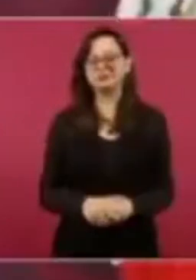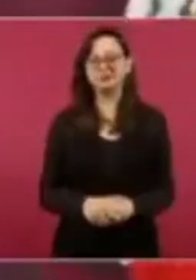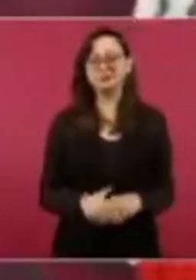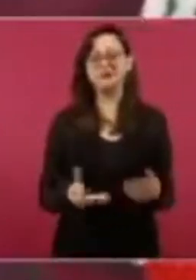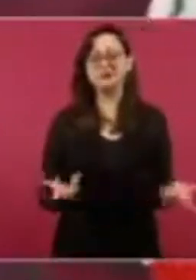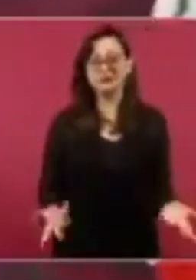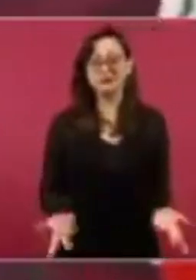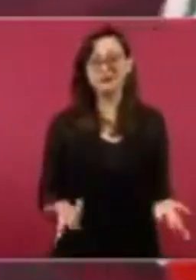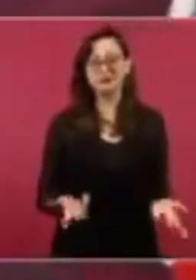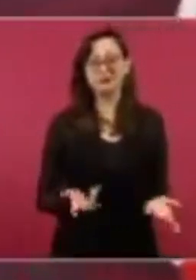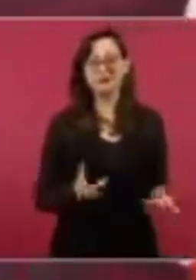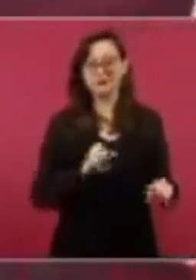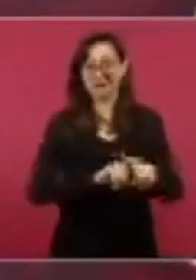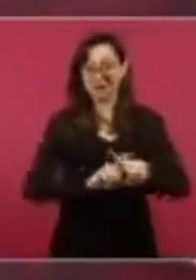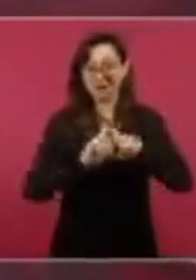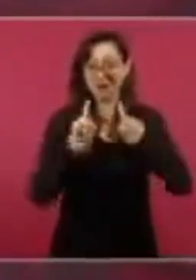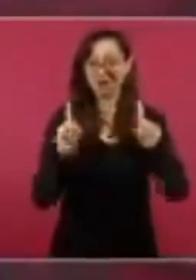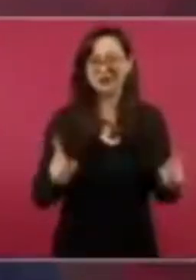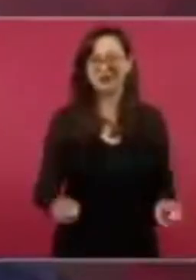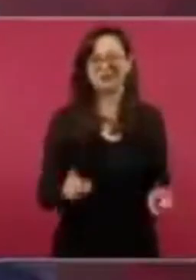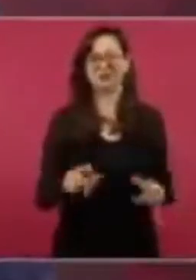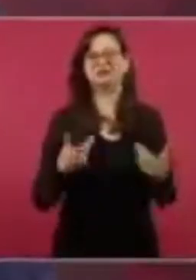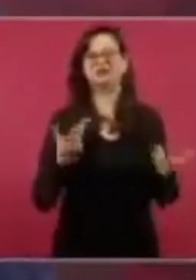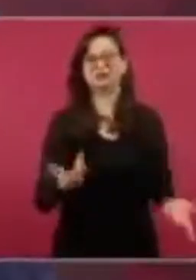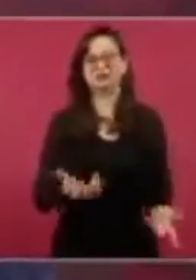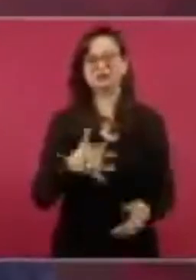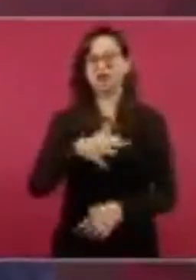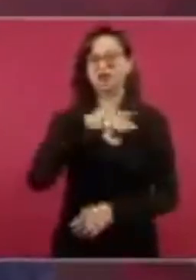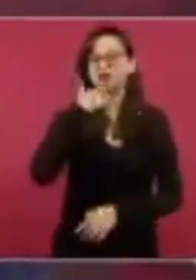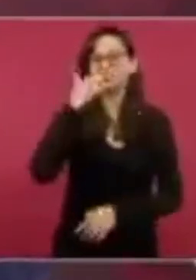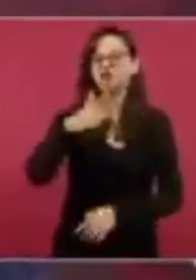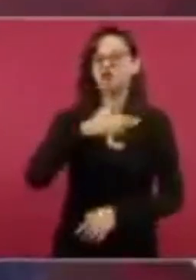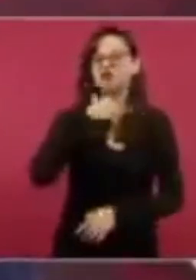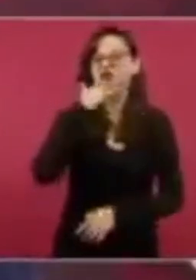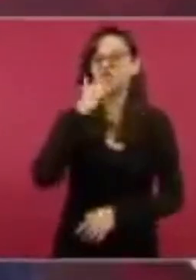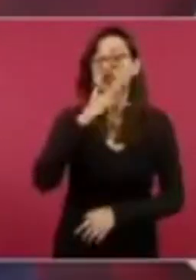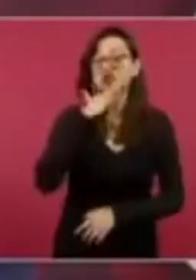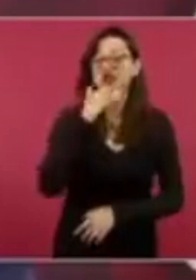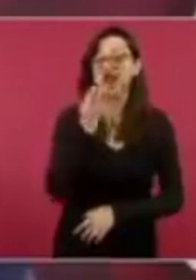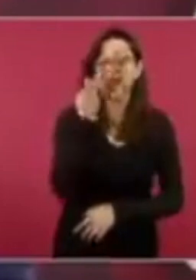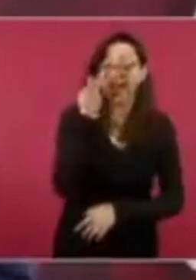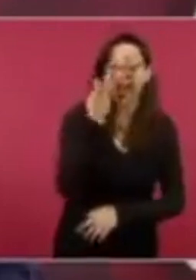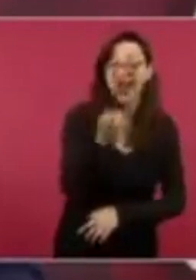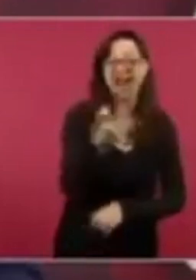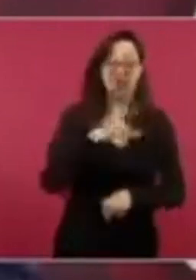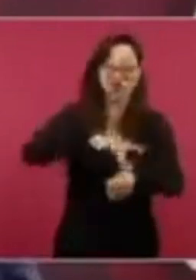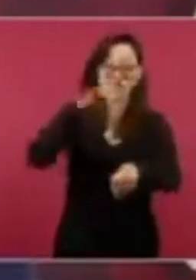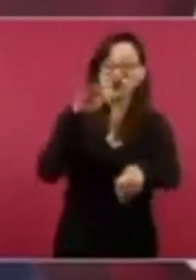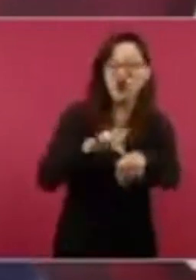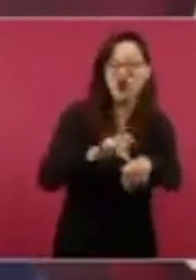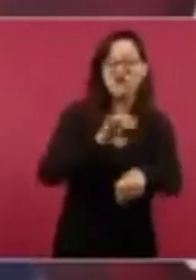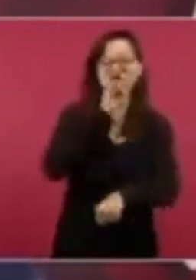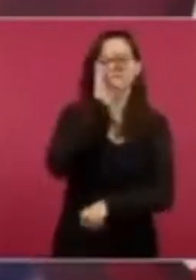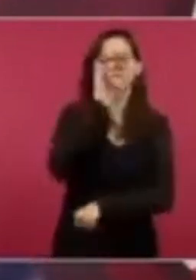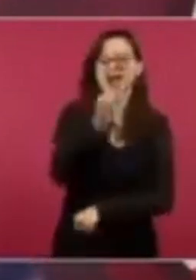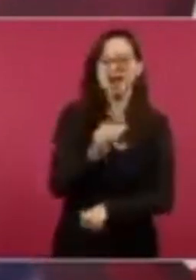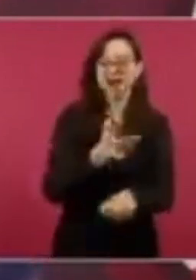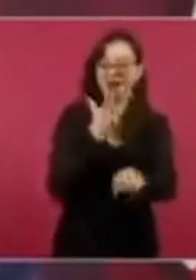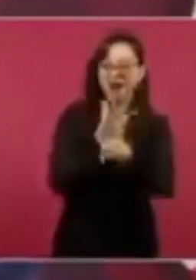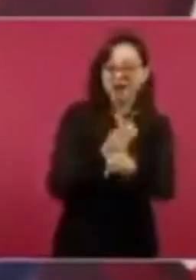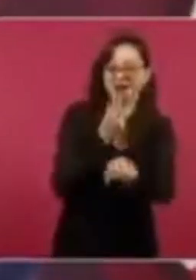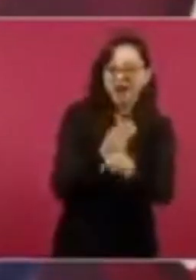se toca, que eso es lo que ellos quieren, la corrupción, la corrupción no se toca, según ellos.